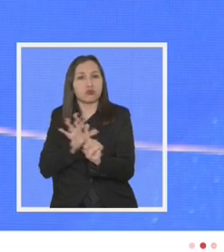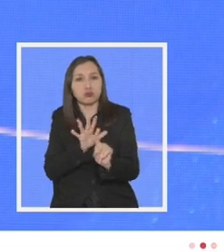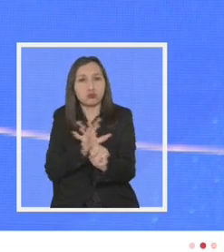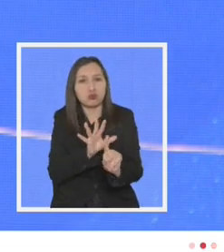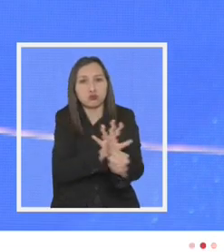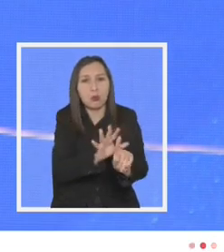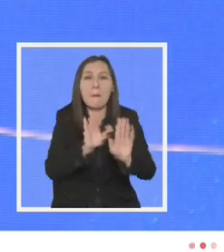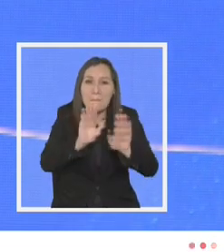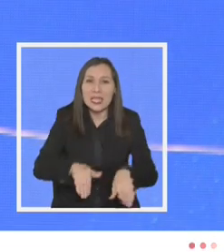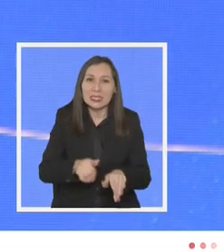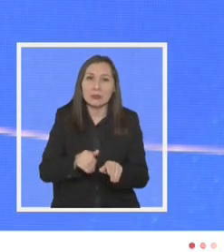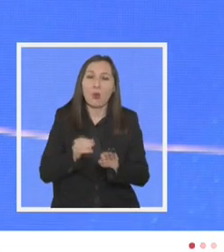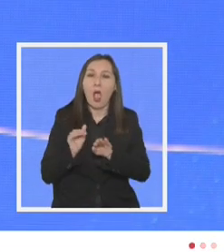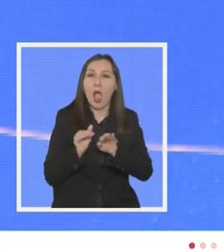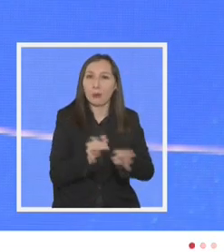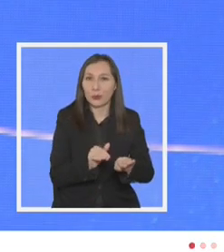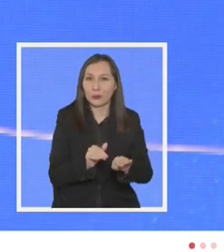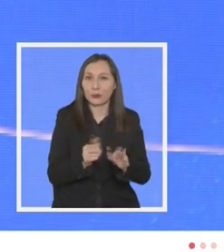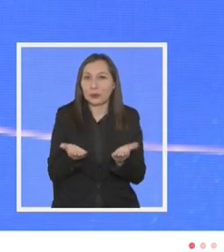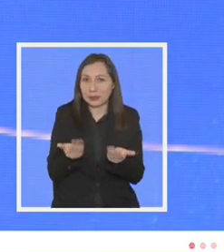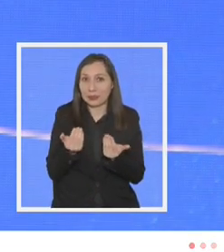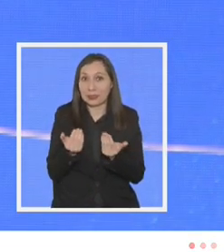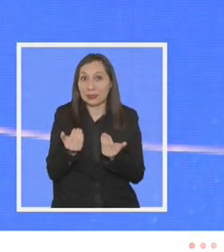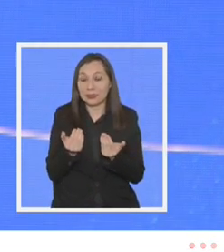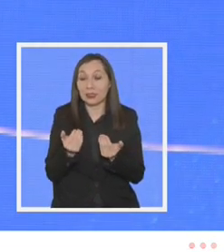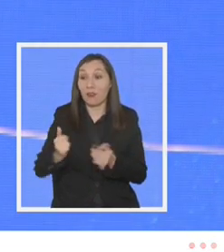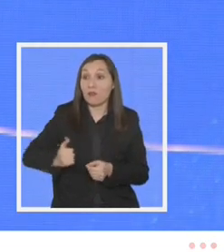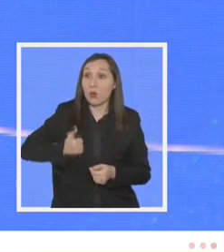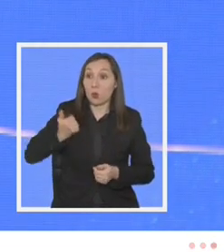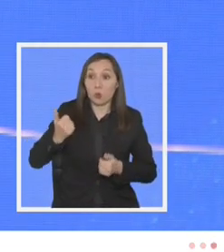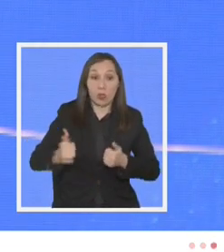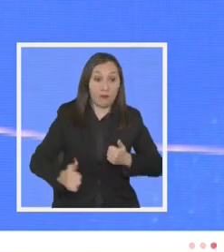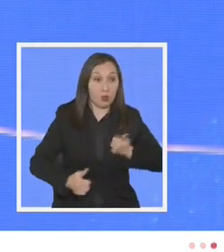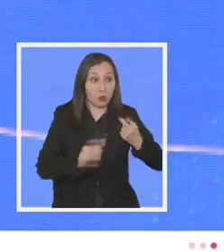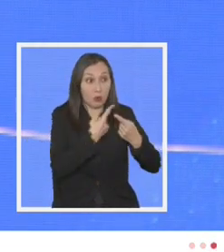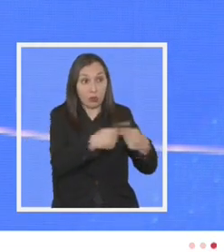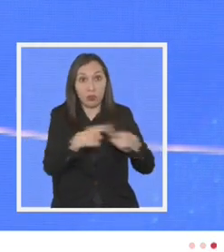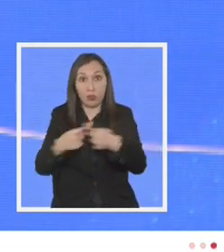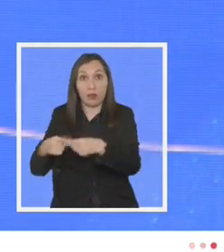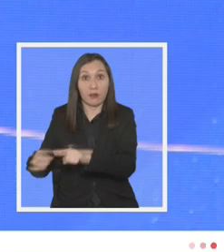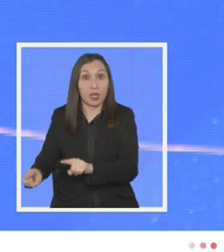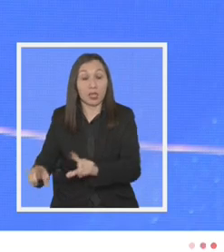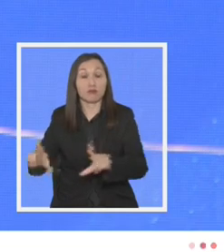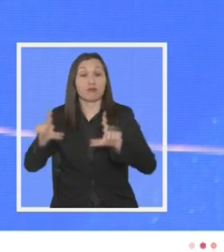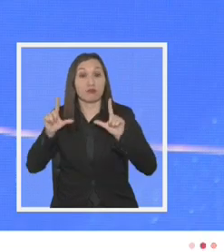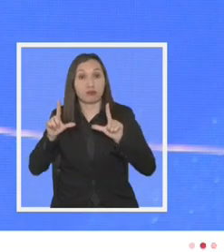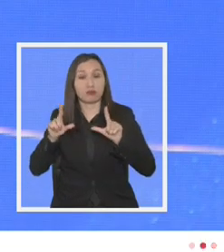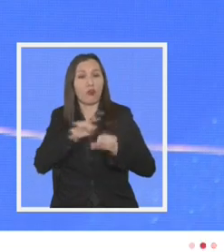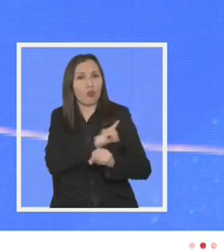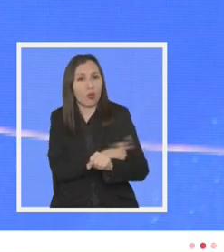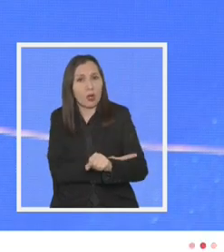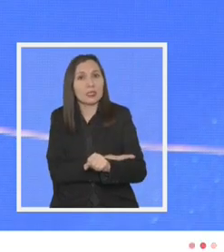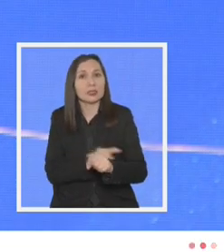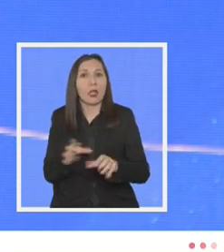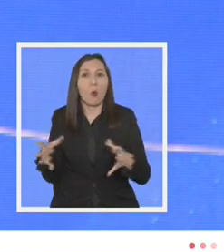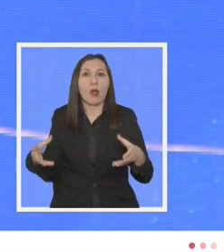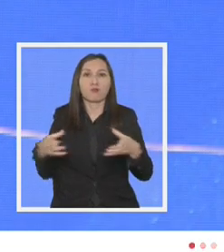la misma dirección y la confluencia de voluntades de distintos actores y fuerzas que conforman la sociedad